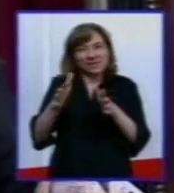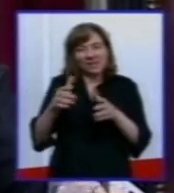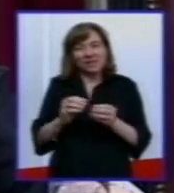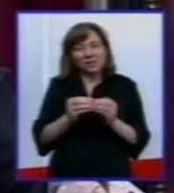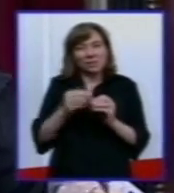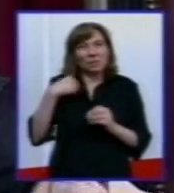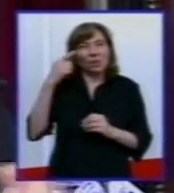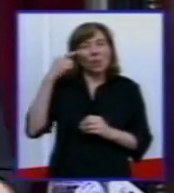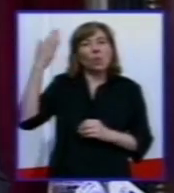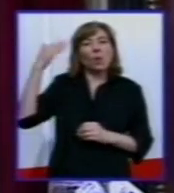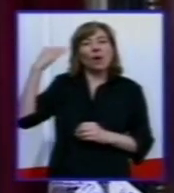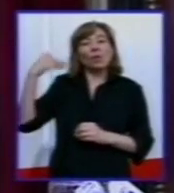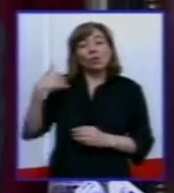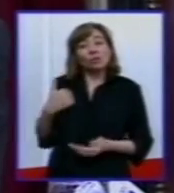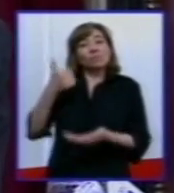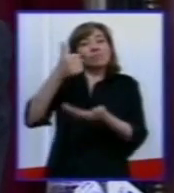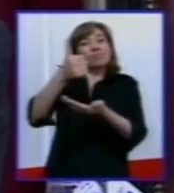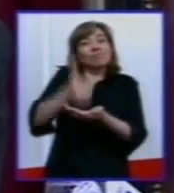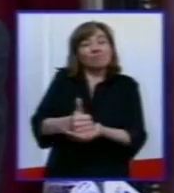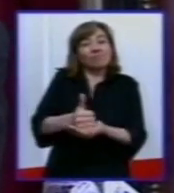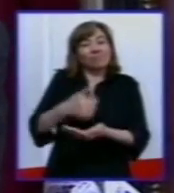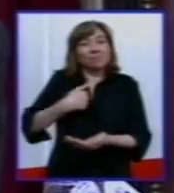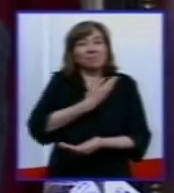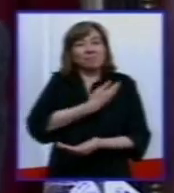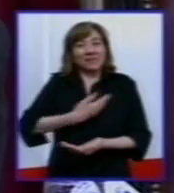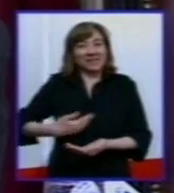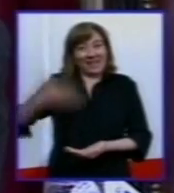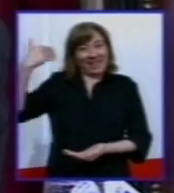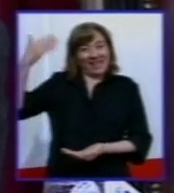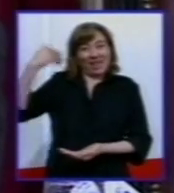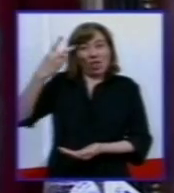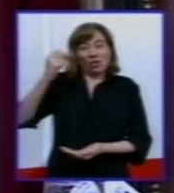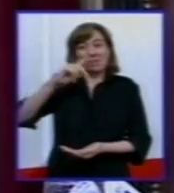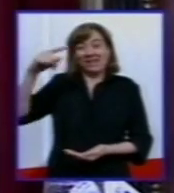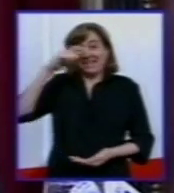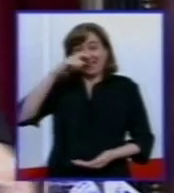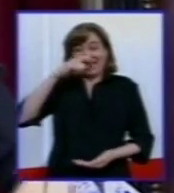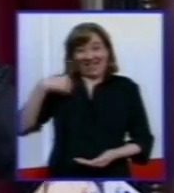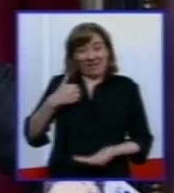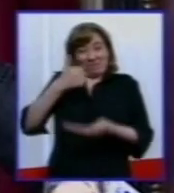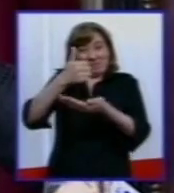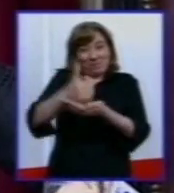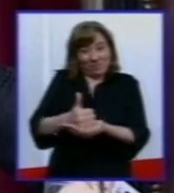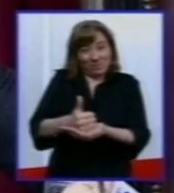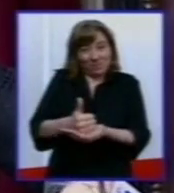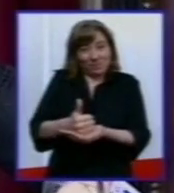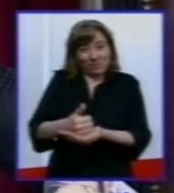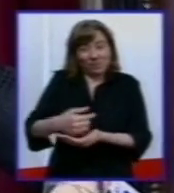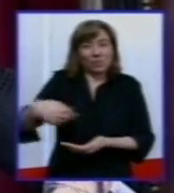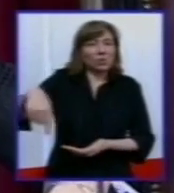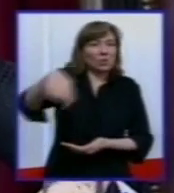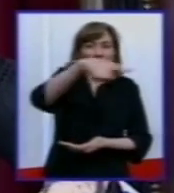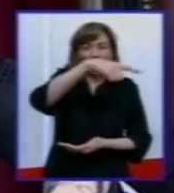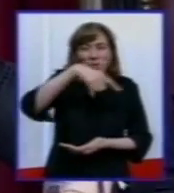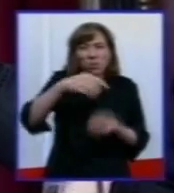me postulé como Presidenta de todos los argentinos en el año 2007, todas las teorías